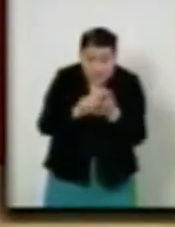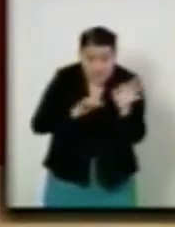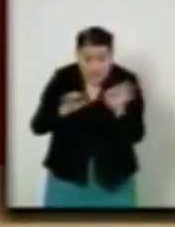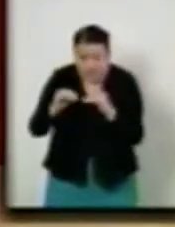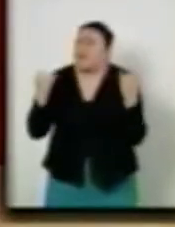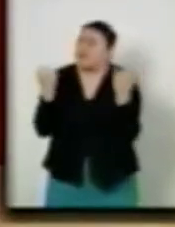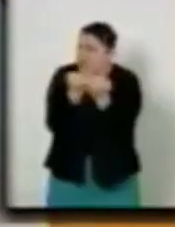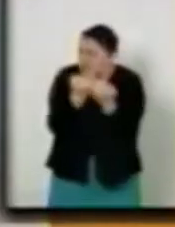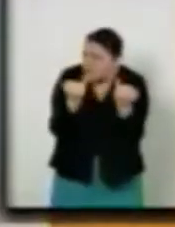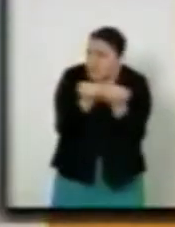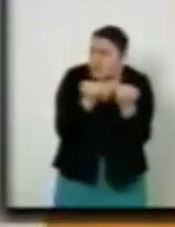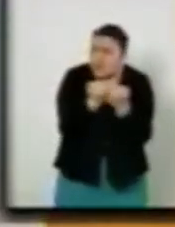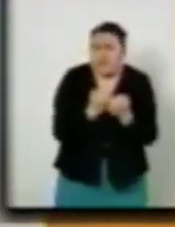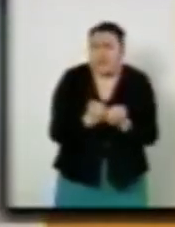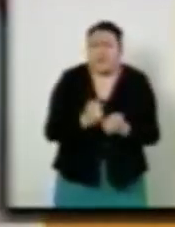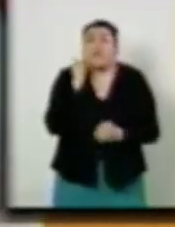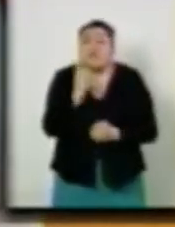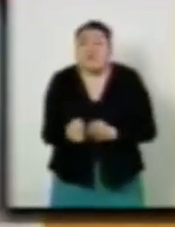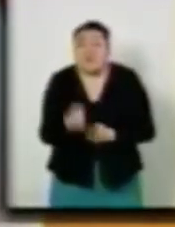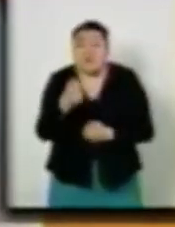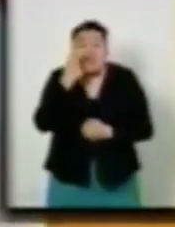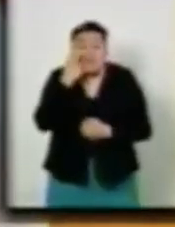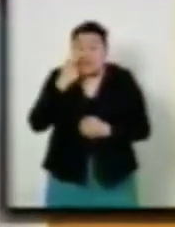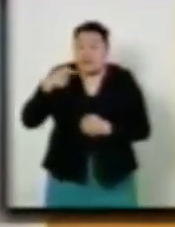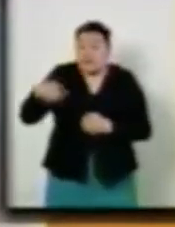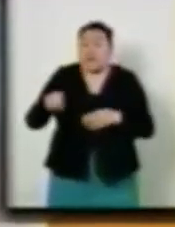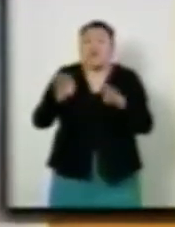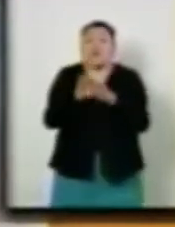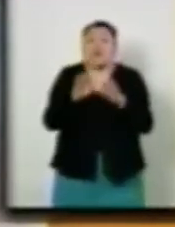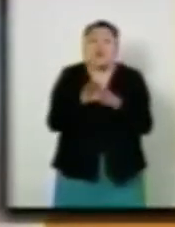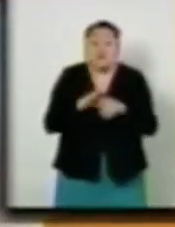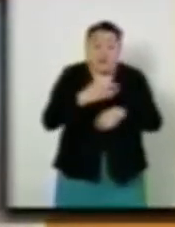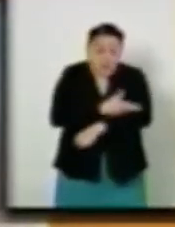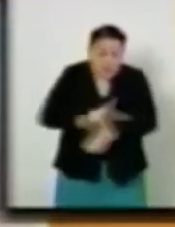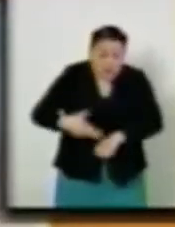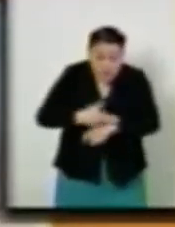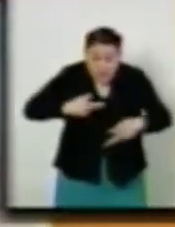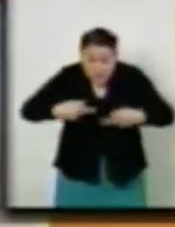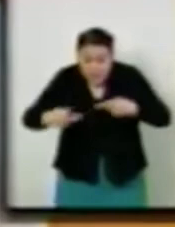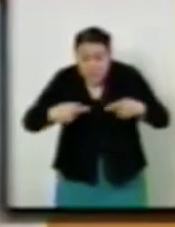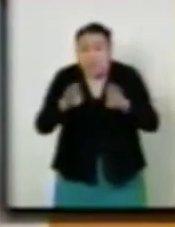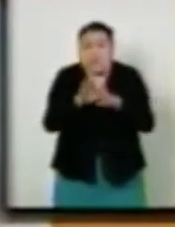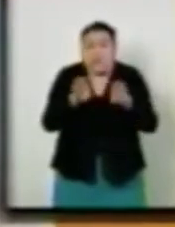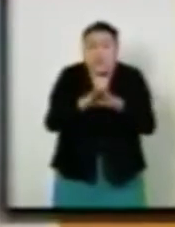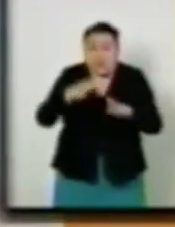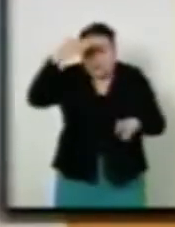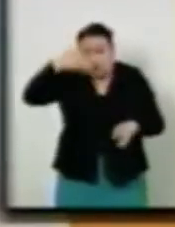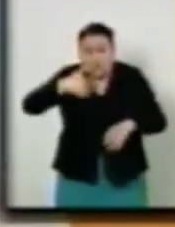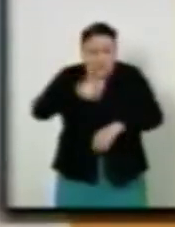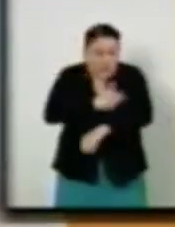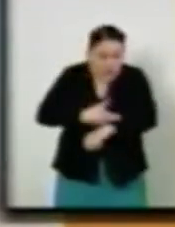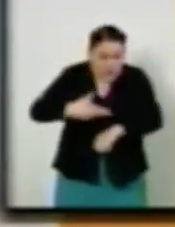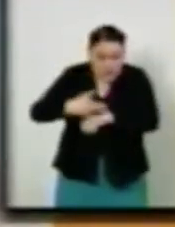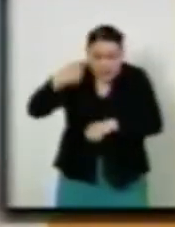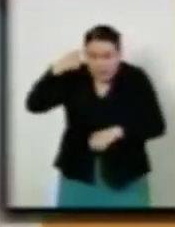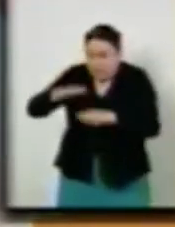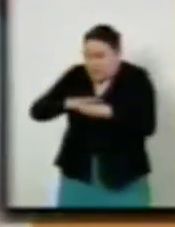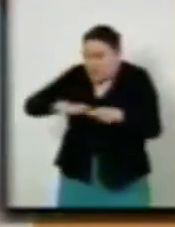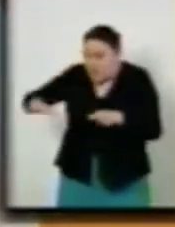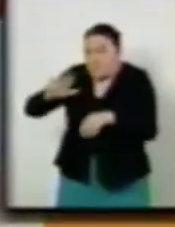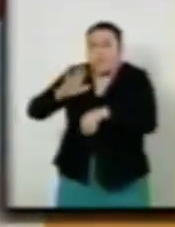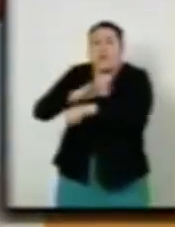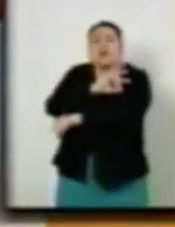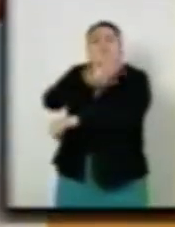excepción. Ello implica el diseño y la muestra en marcha de mecanismos y operativos que hagan factible el cumplimiento de los